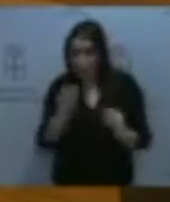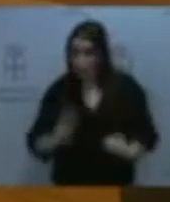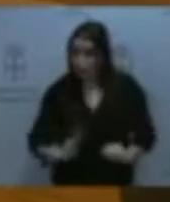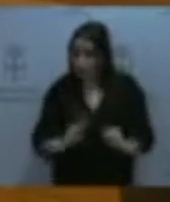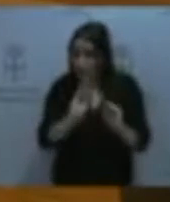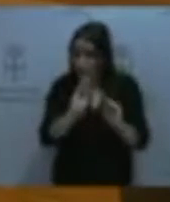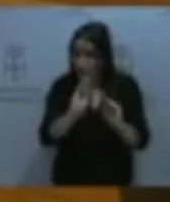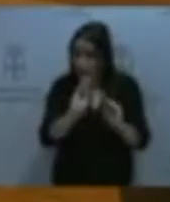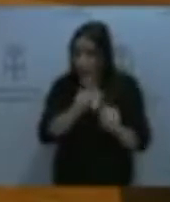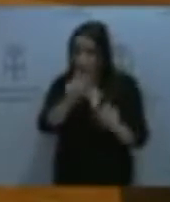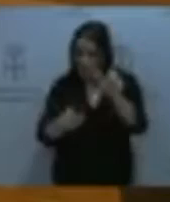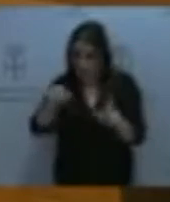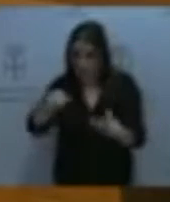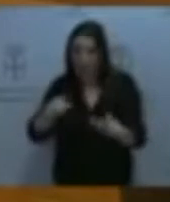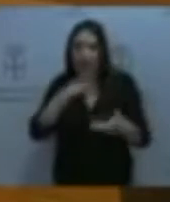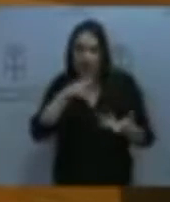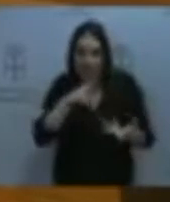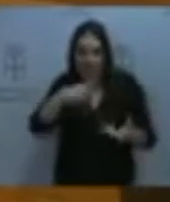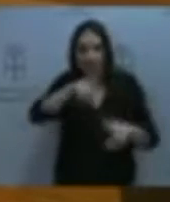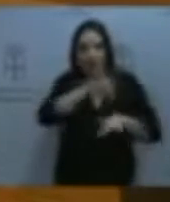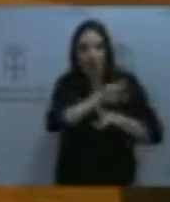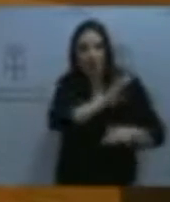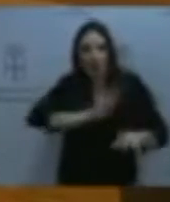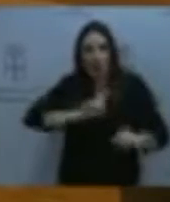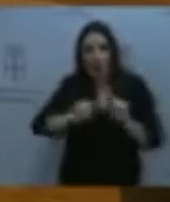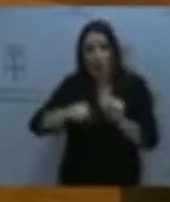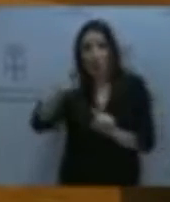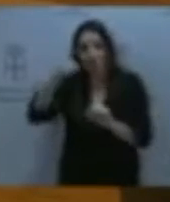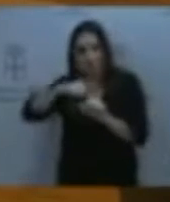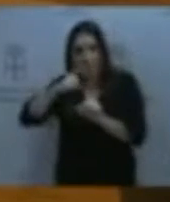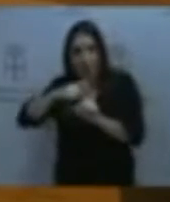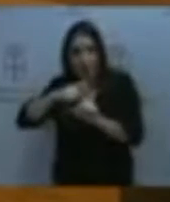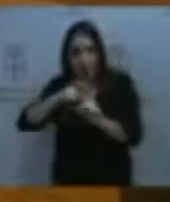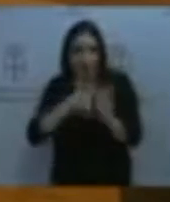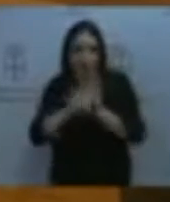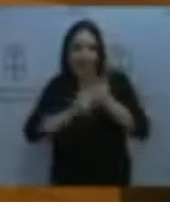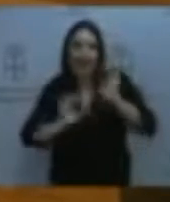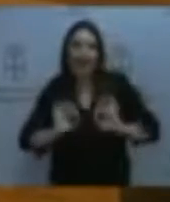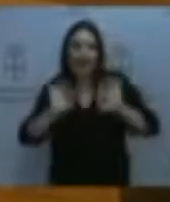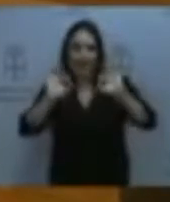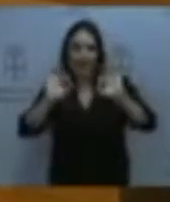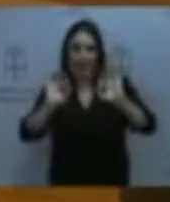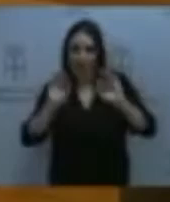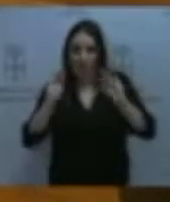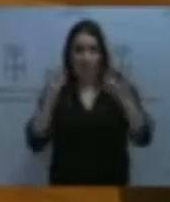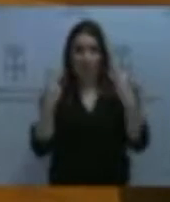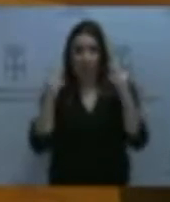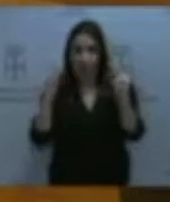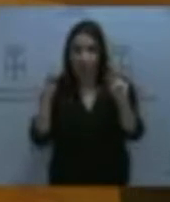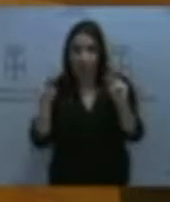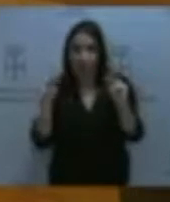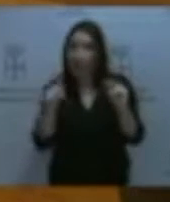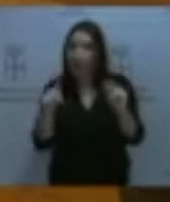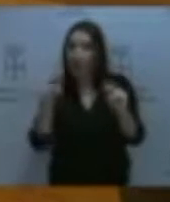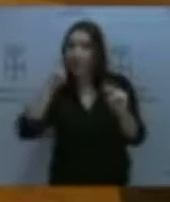personas que ahora son residentes, pero que en mayo van a ser especialistes recién formados, nun se ellos van